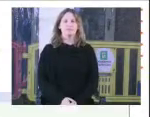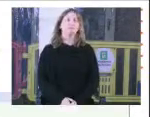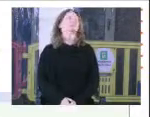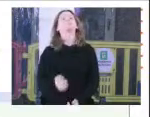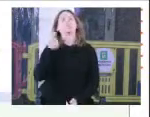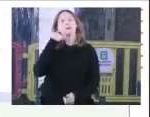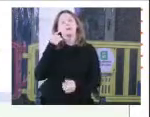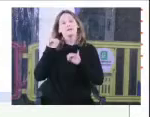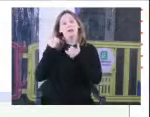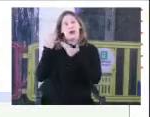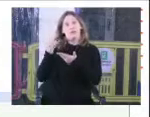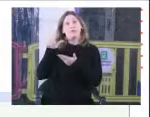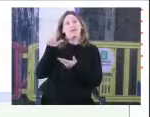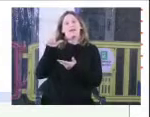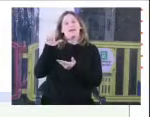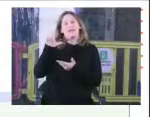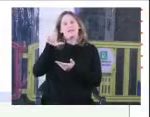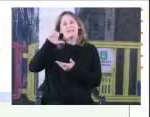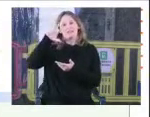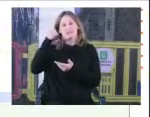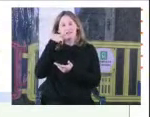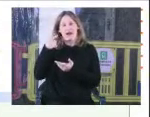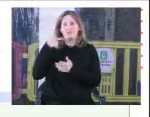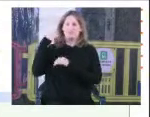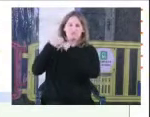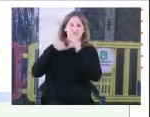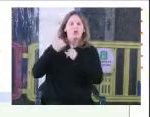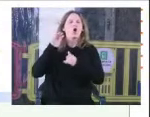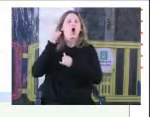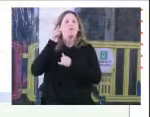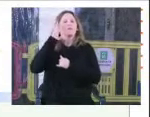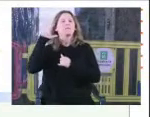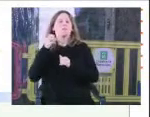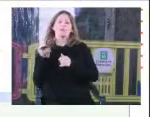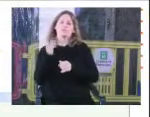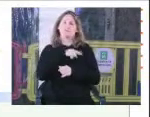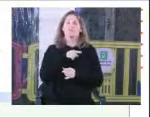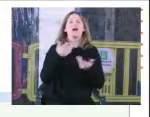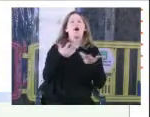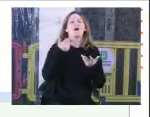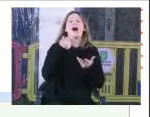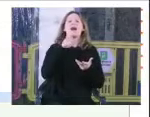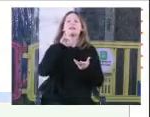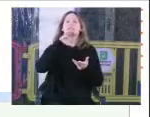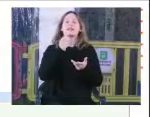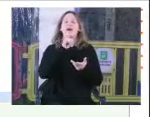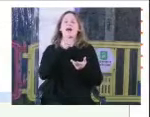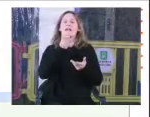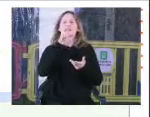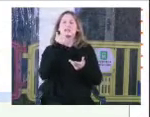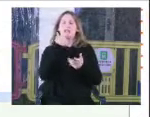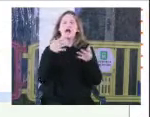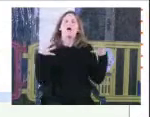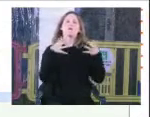Escuchábamos a Elisa Giovanoni de Jóvenes por la Memoria, también estamos con Alicia García de Mundo Afro y la Comisión Reus